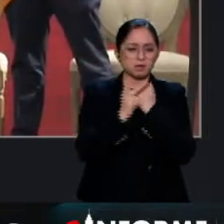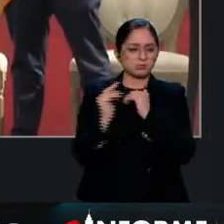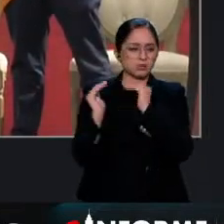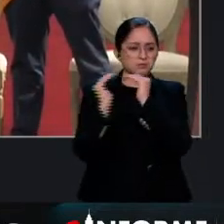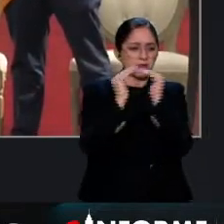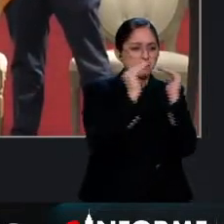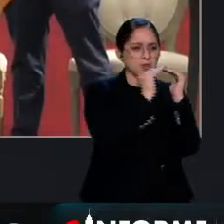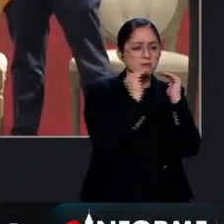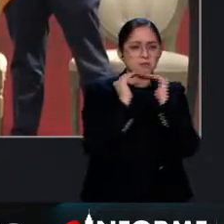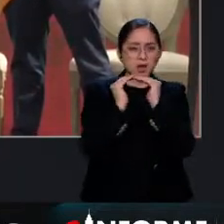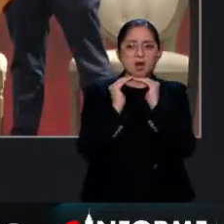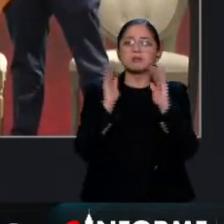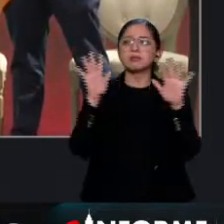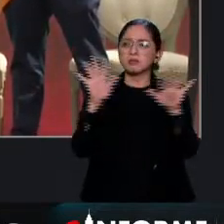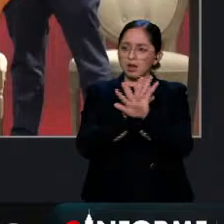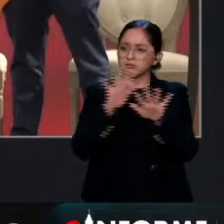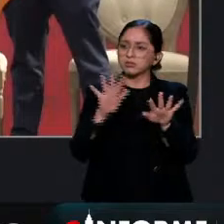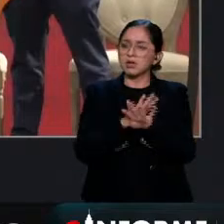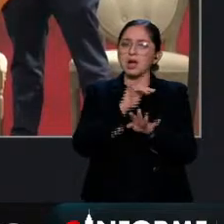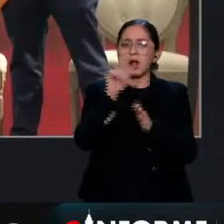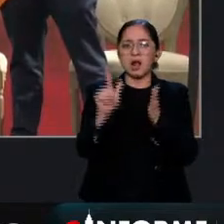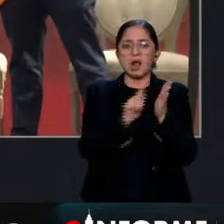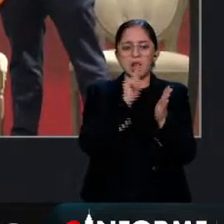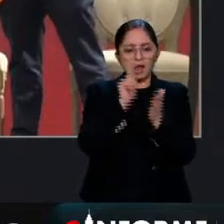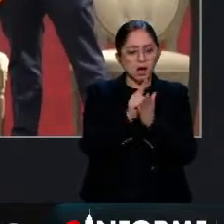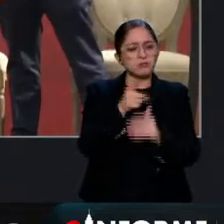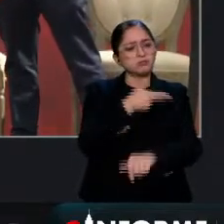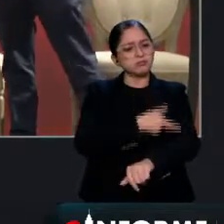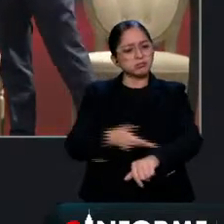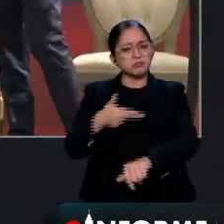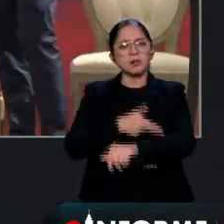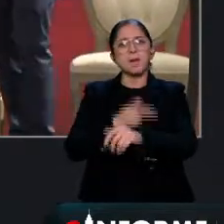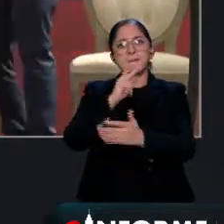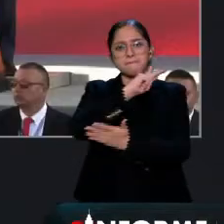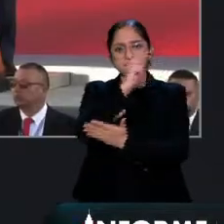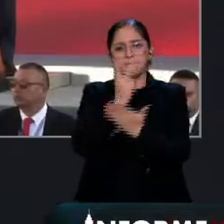ya se presentaron varias reformas que buscan generar recursos para planes sociales.